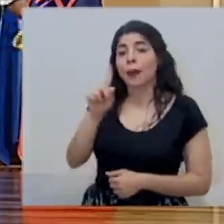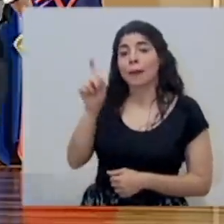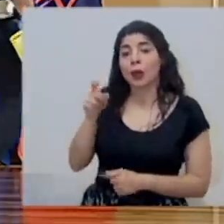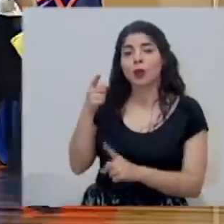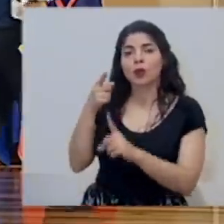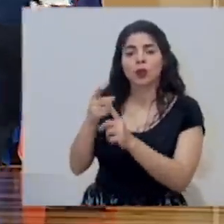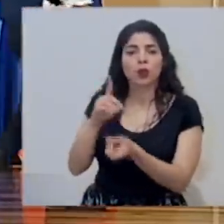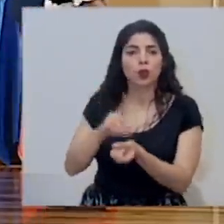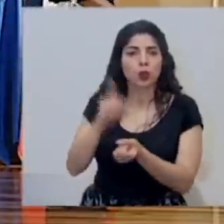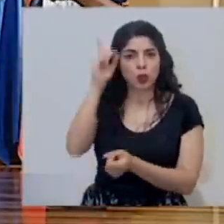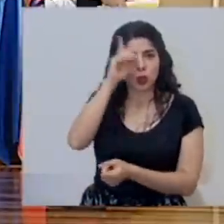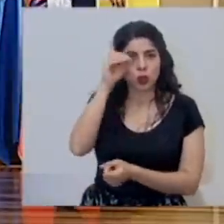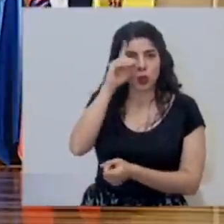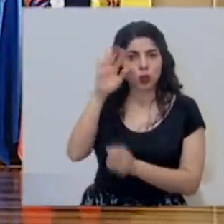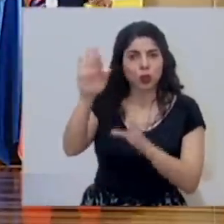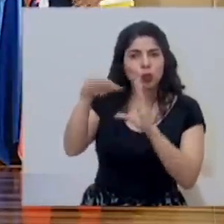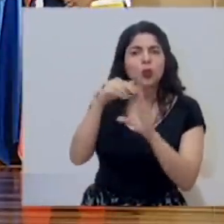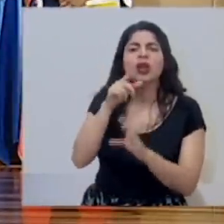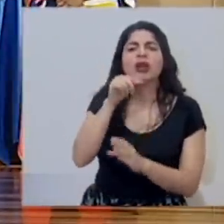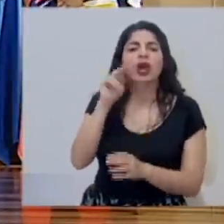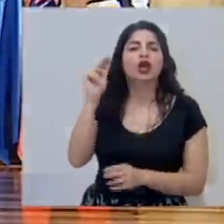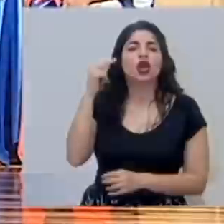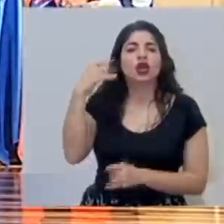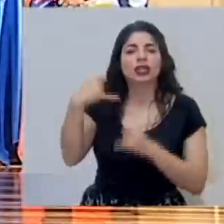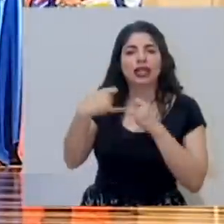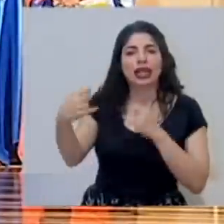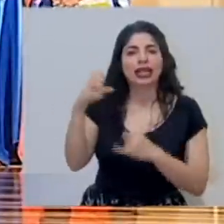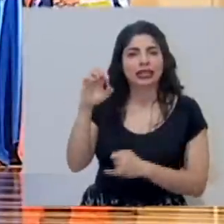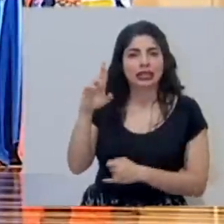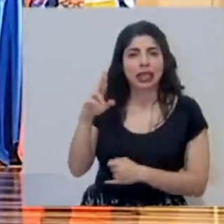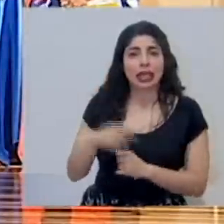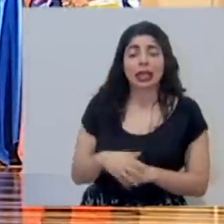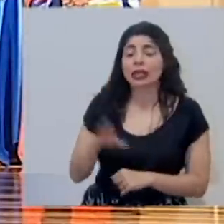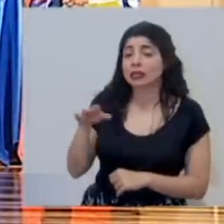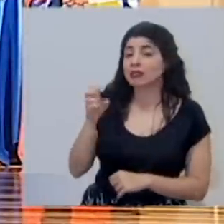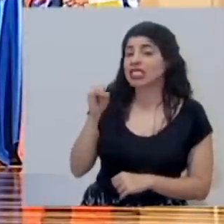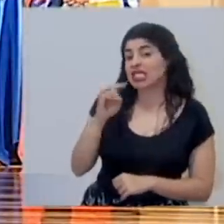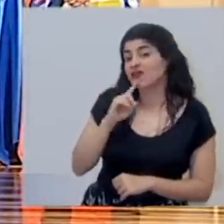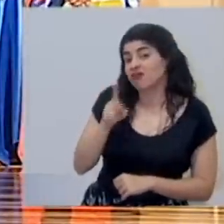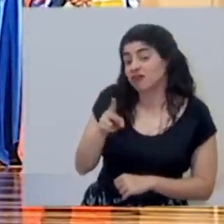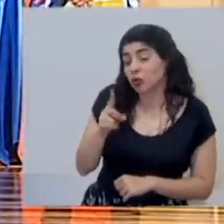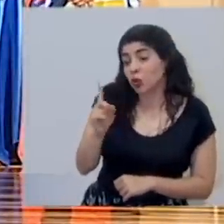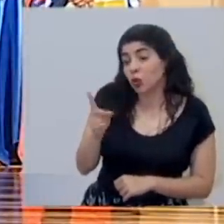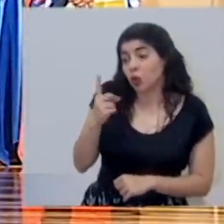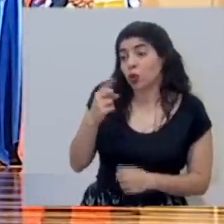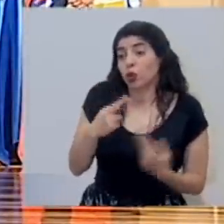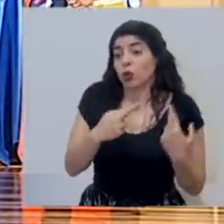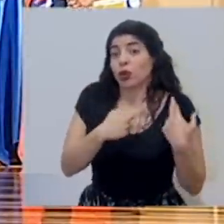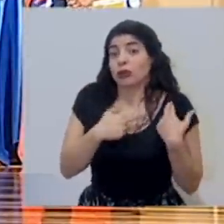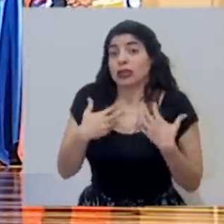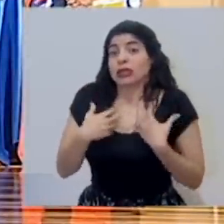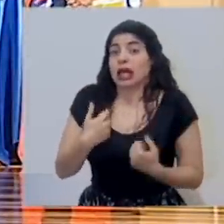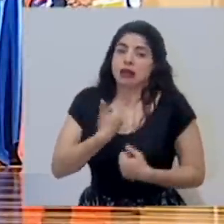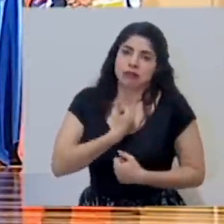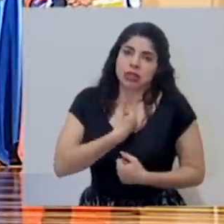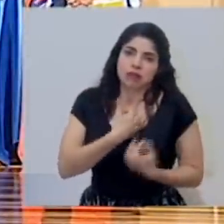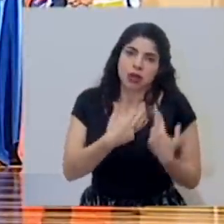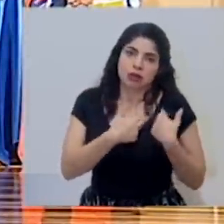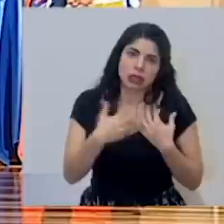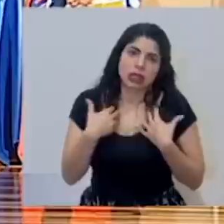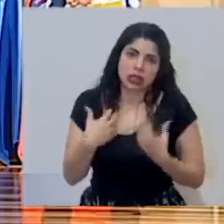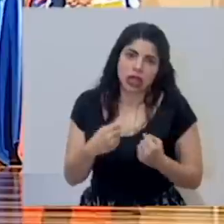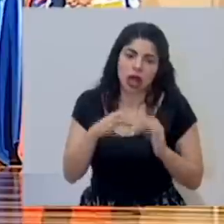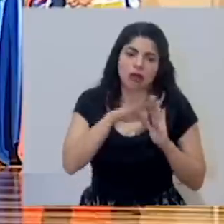es para el doctor Salas y la realiza noticias en línea CR si bien es cierto los únicos responsables de la salud somos nosotros mismos